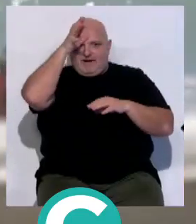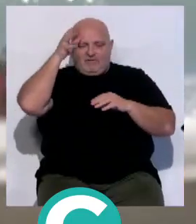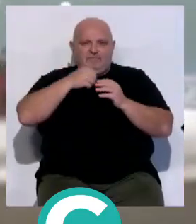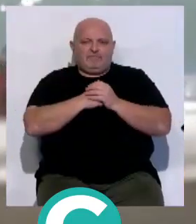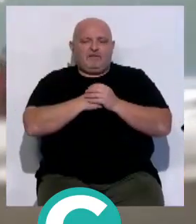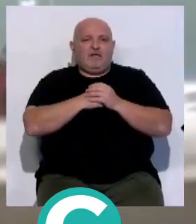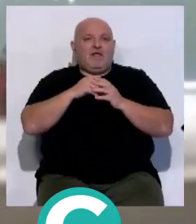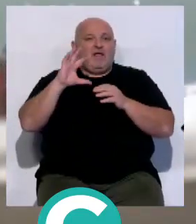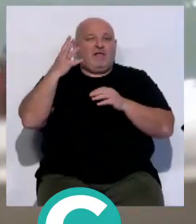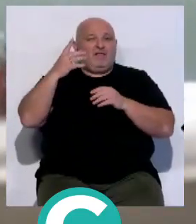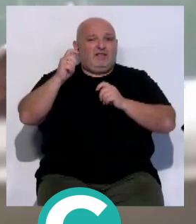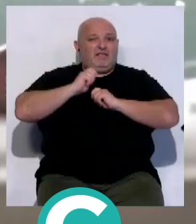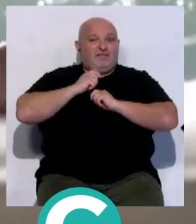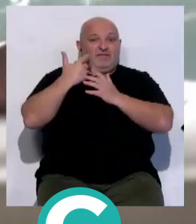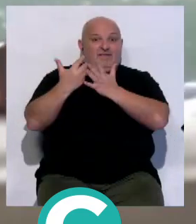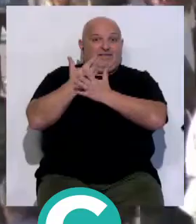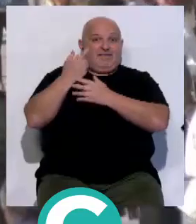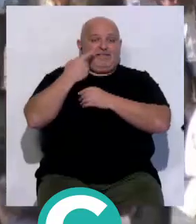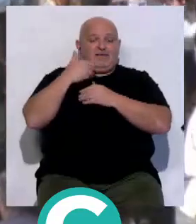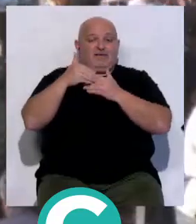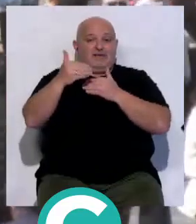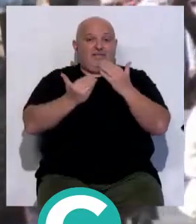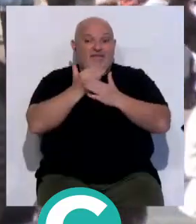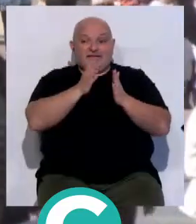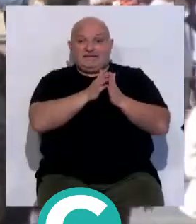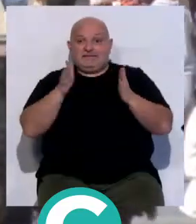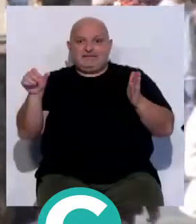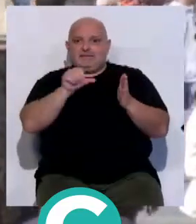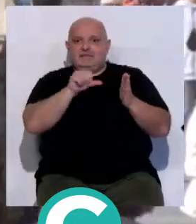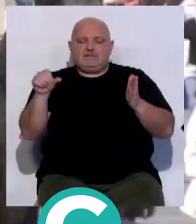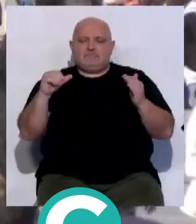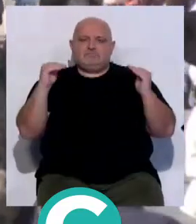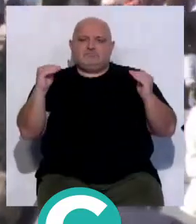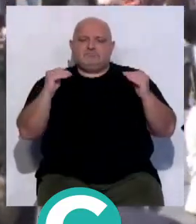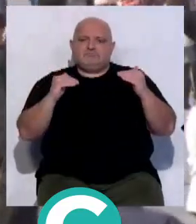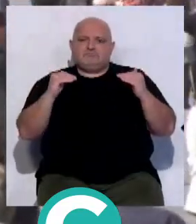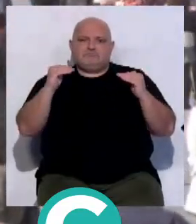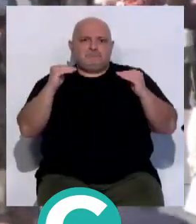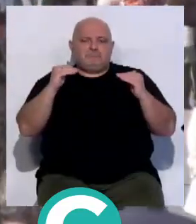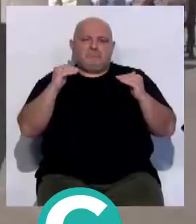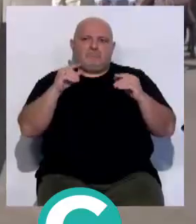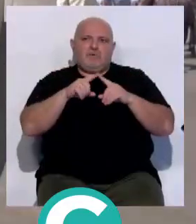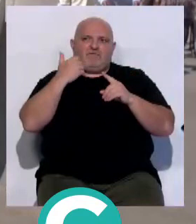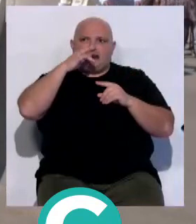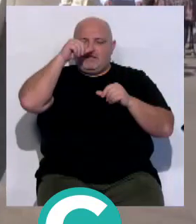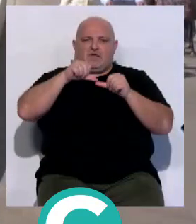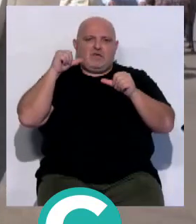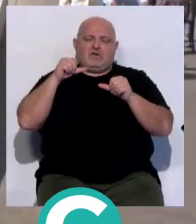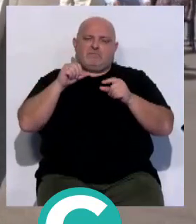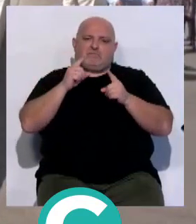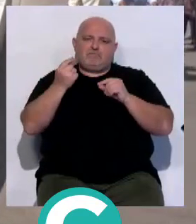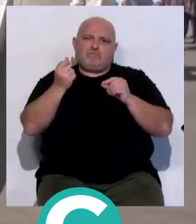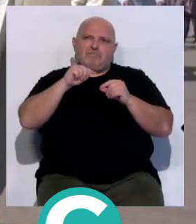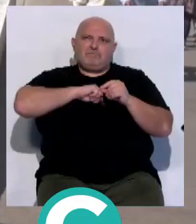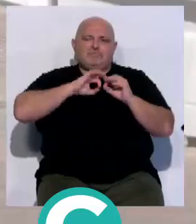Según la Agencia Española de Meteorología, la EMET, en los próximos días no alcanzaremos las temperaturas de este fin de semana. Serán